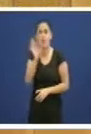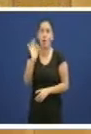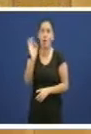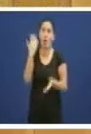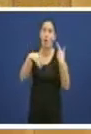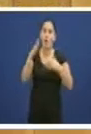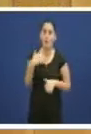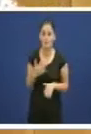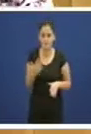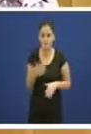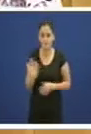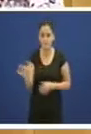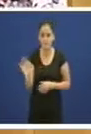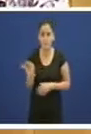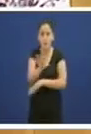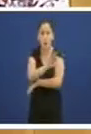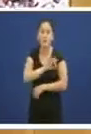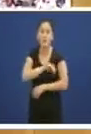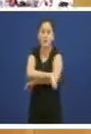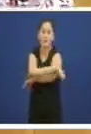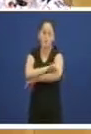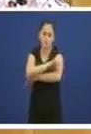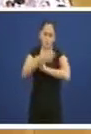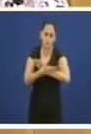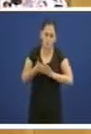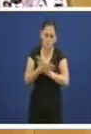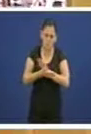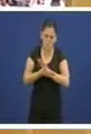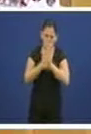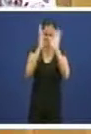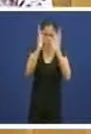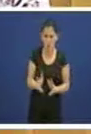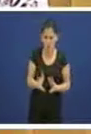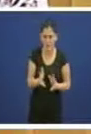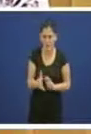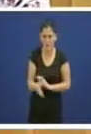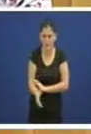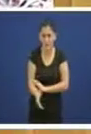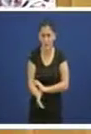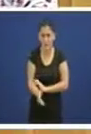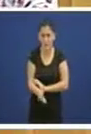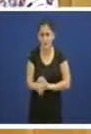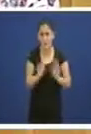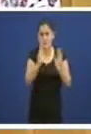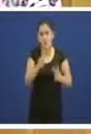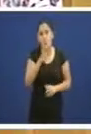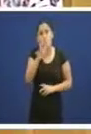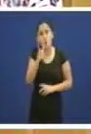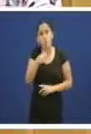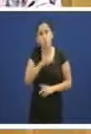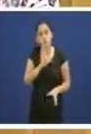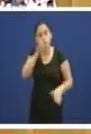efectivamente señora conselleira falei da porta de atrás porque verá intentar incorporar o copago